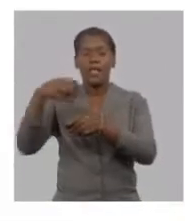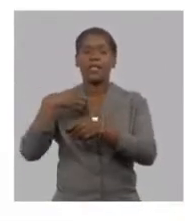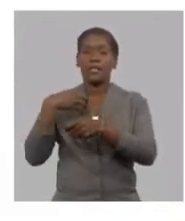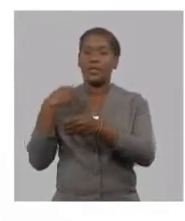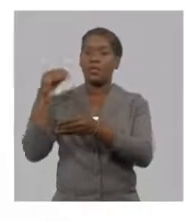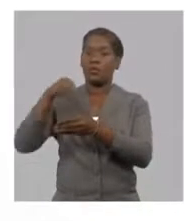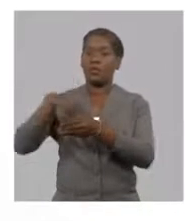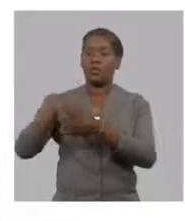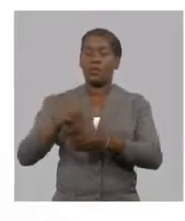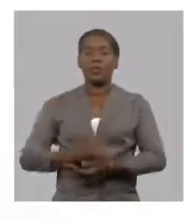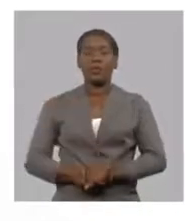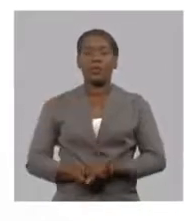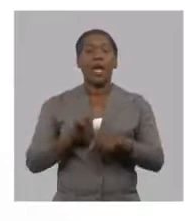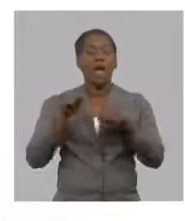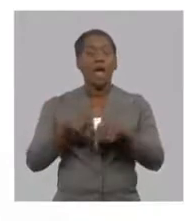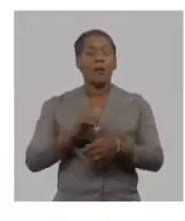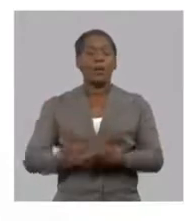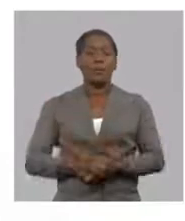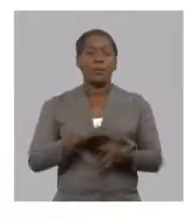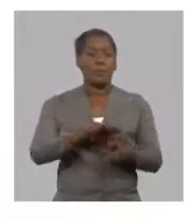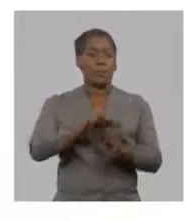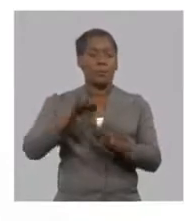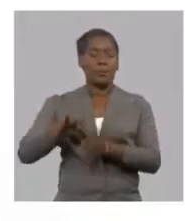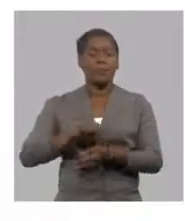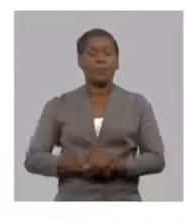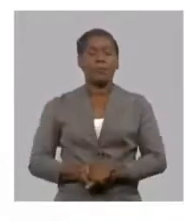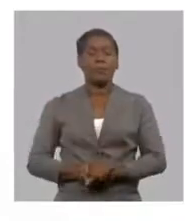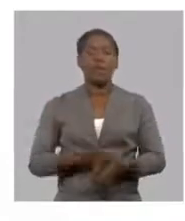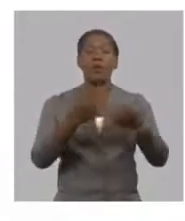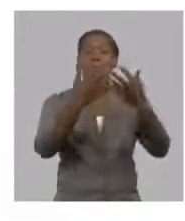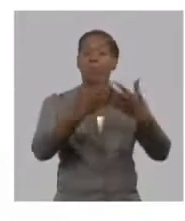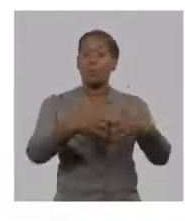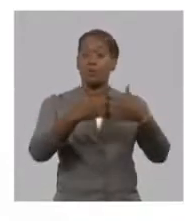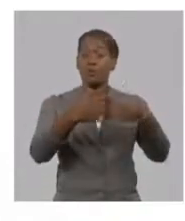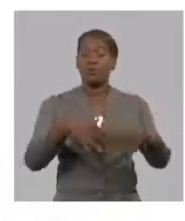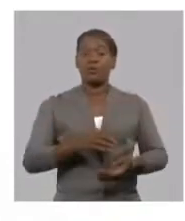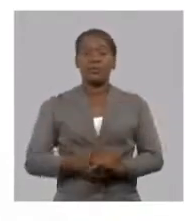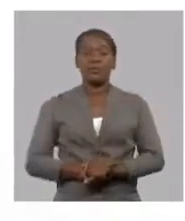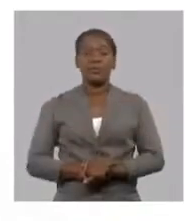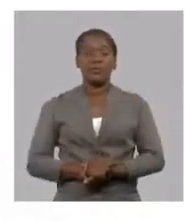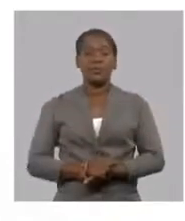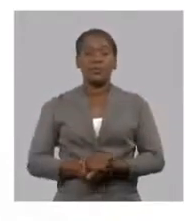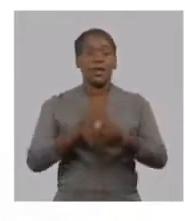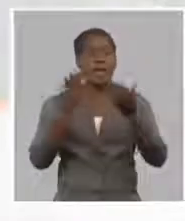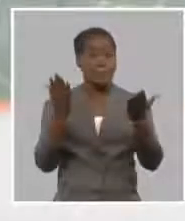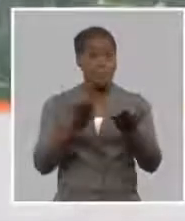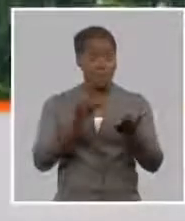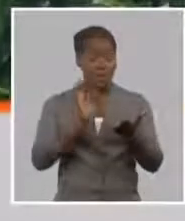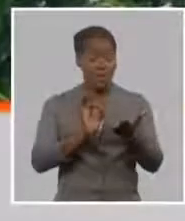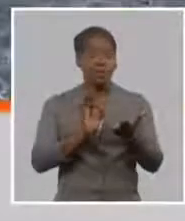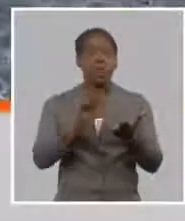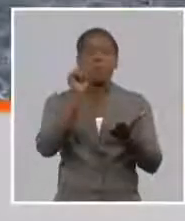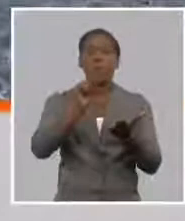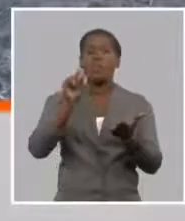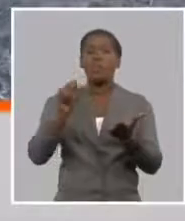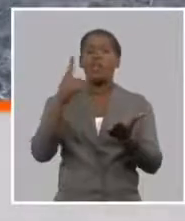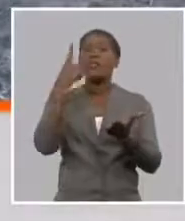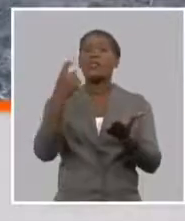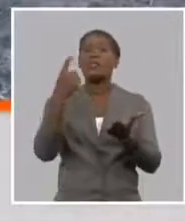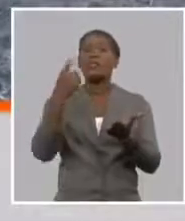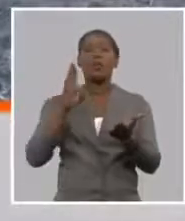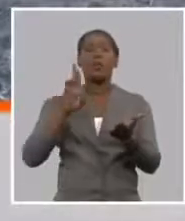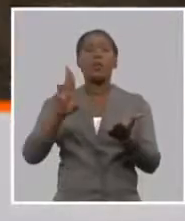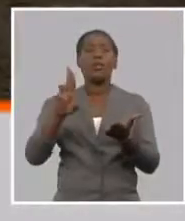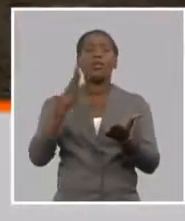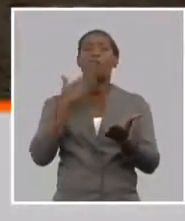seguro a los buenos productores a los productores de avanzada y quizás también y de hecho a los cultivos priorizados